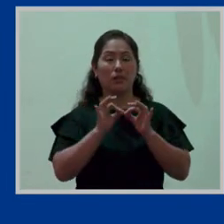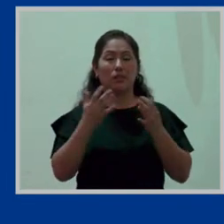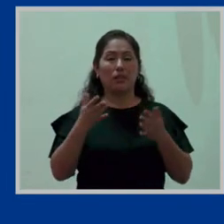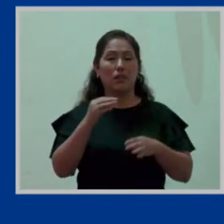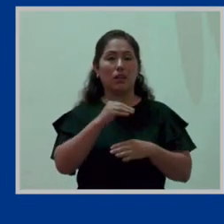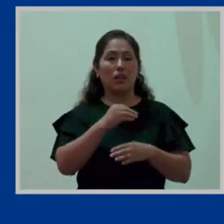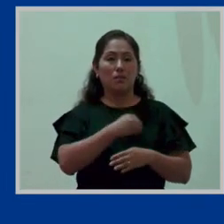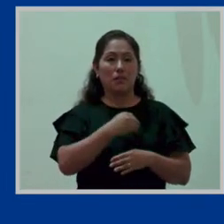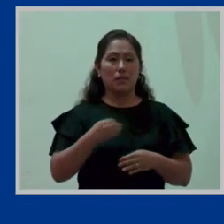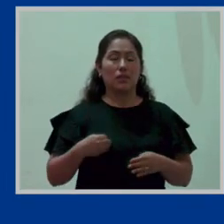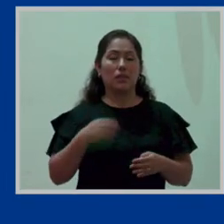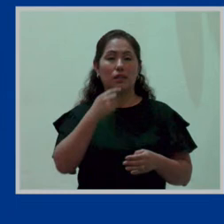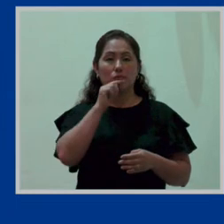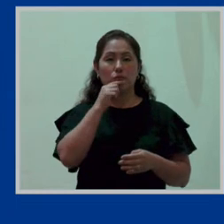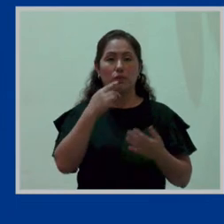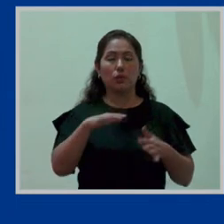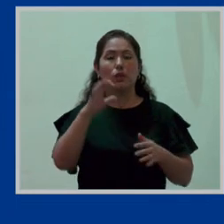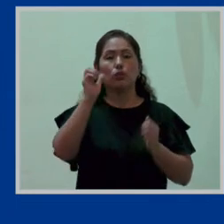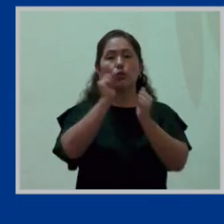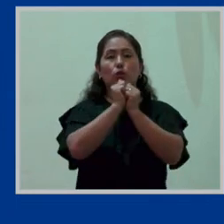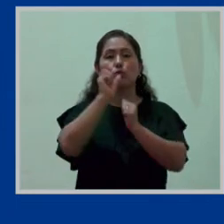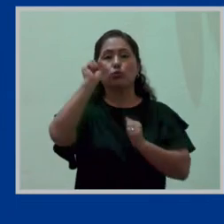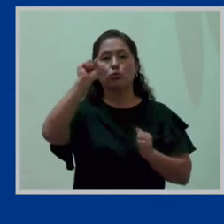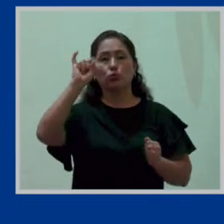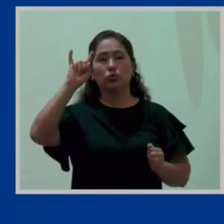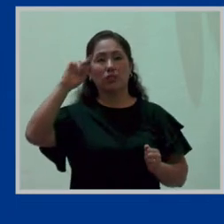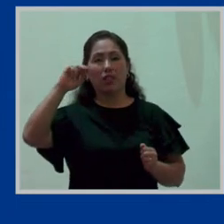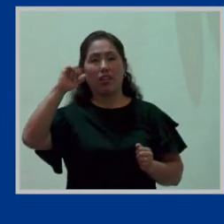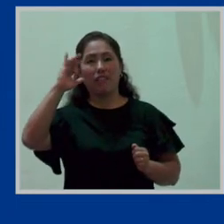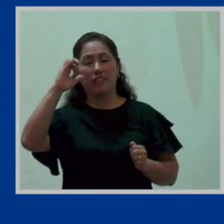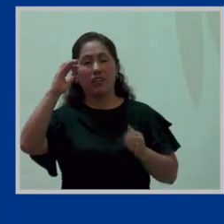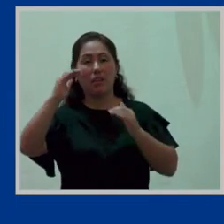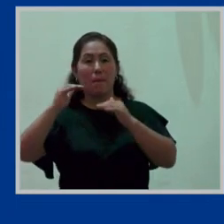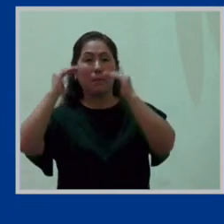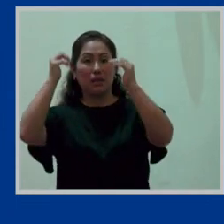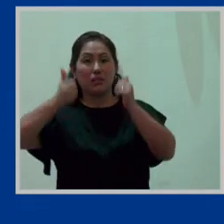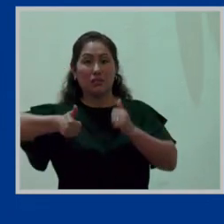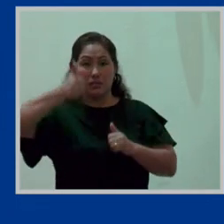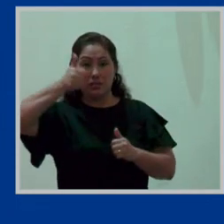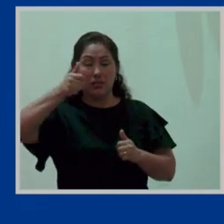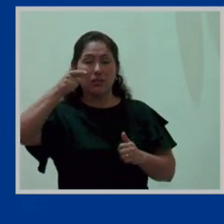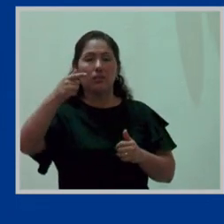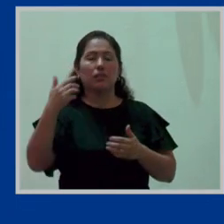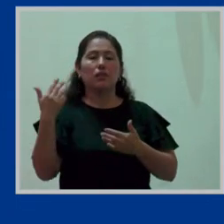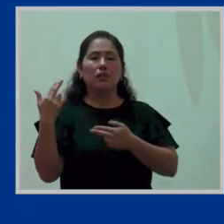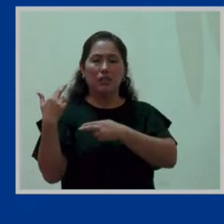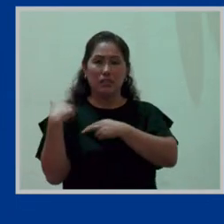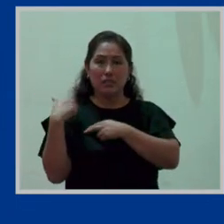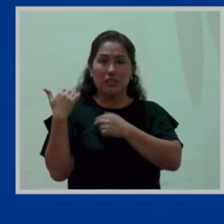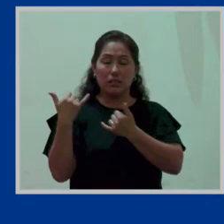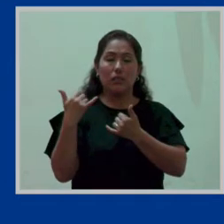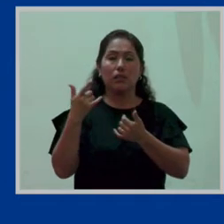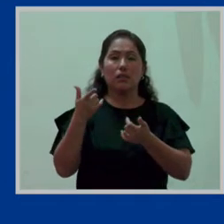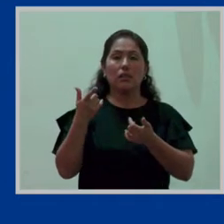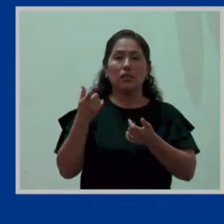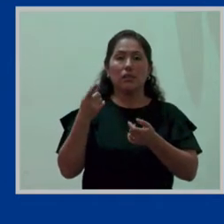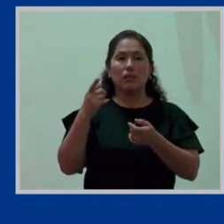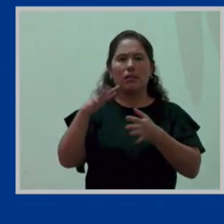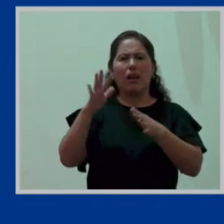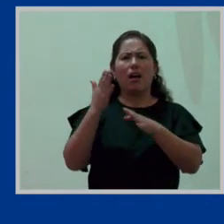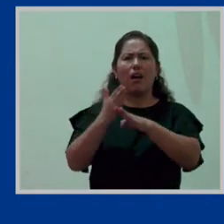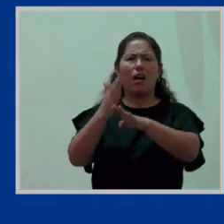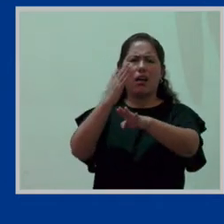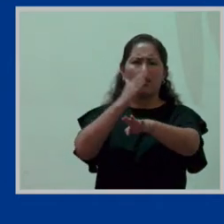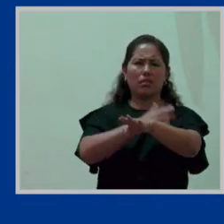Ministerio de Mujer con Zunafil y el Ministerio de Trabajo están recién articulándose. Bueno, esta articulación de bienes del año